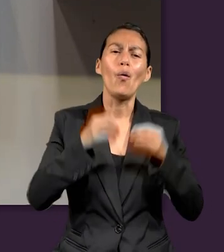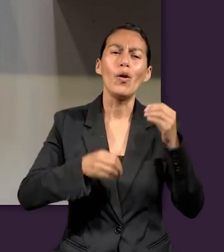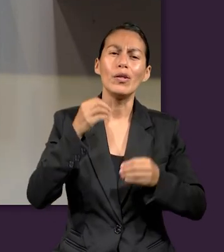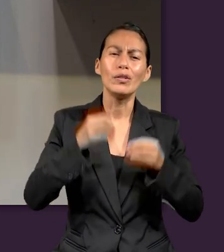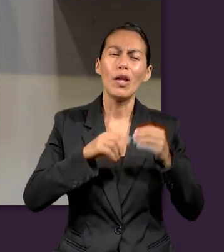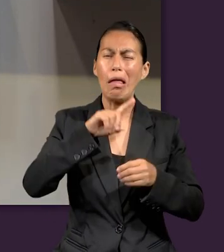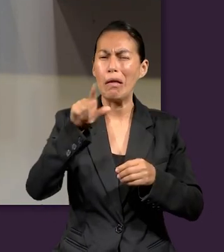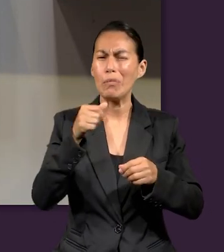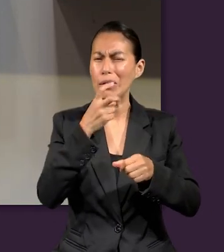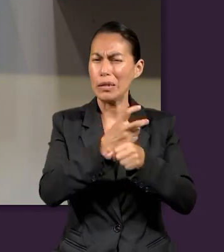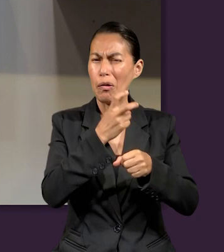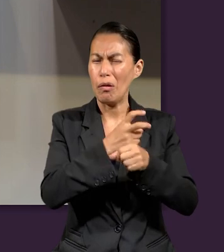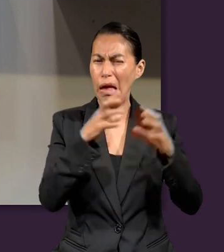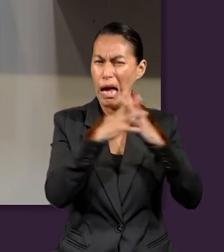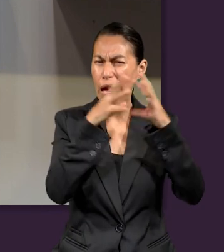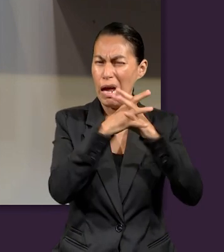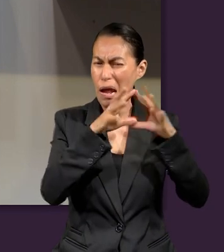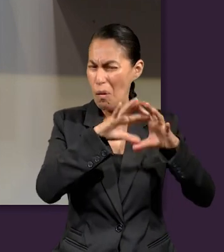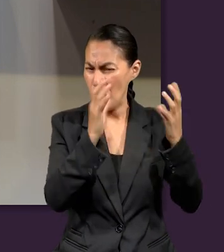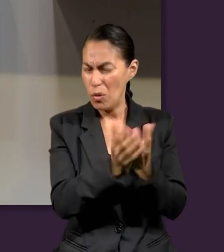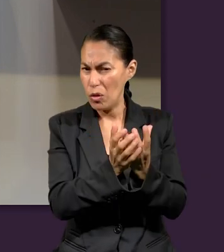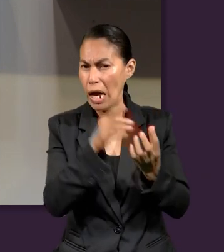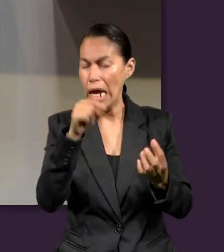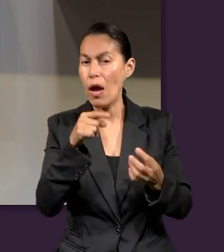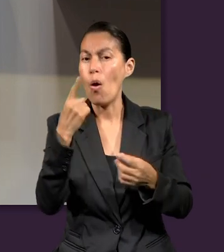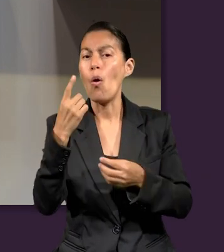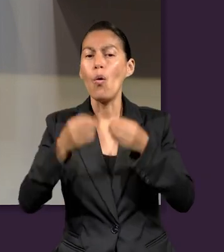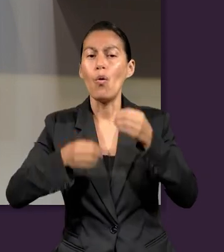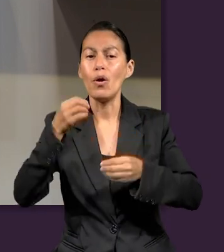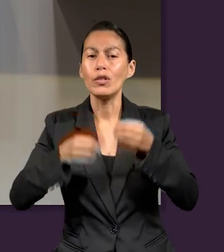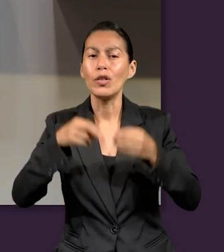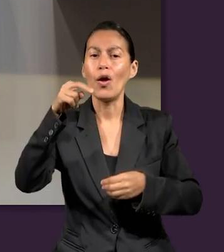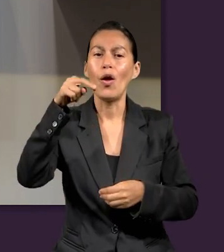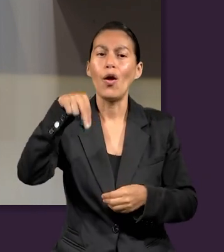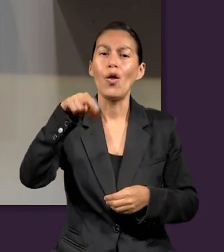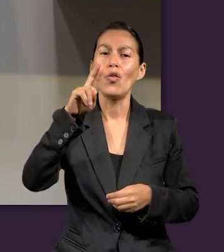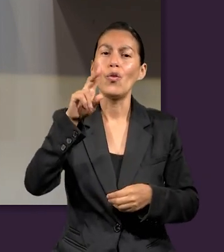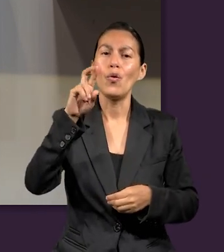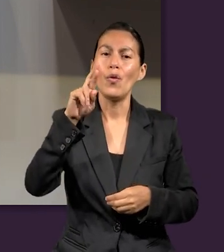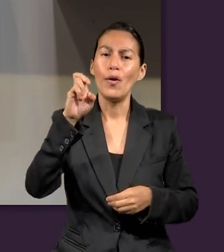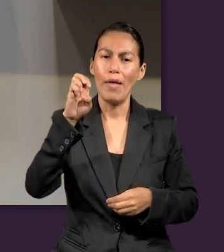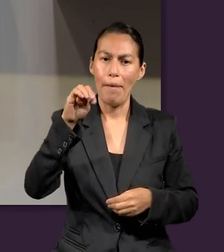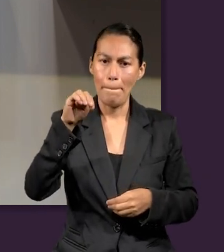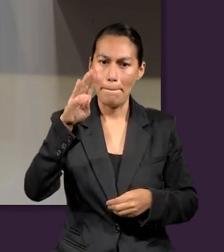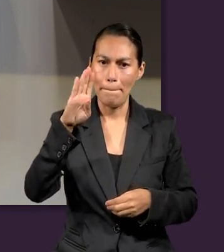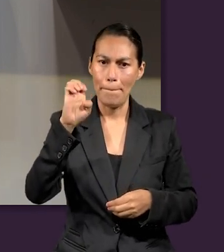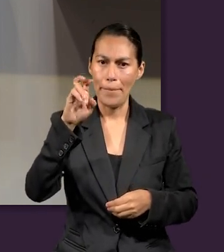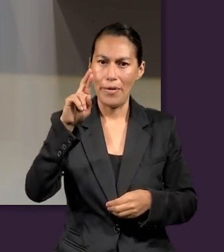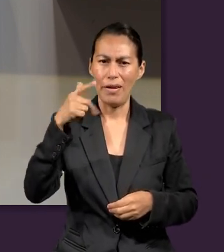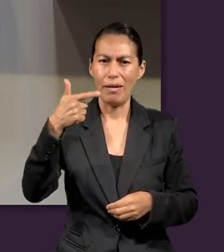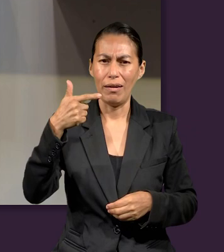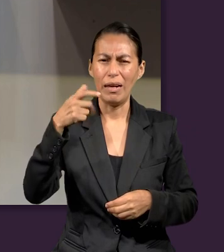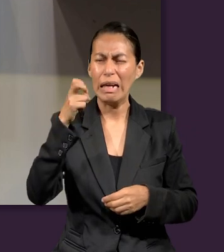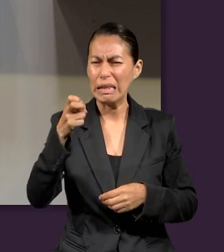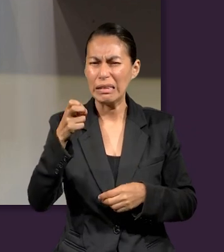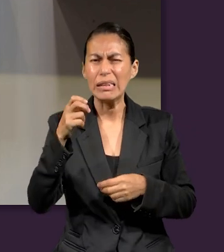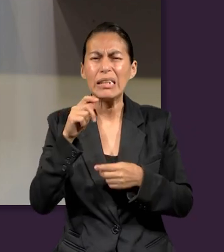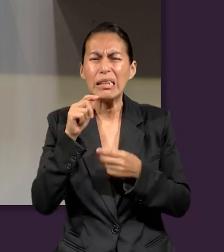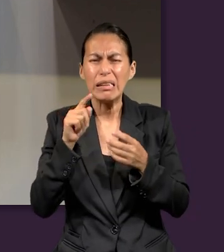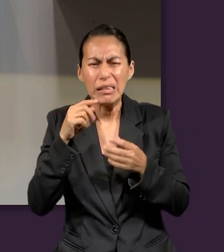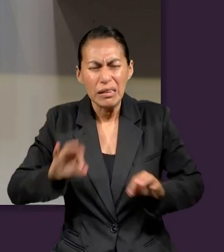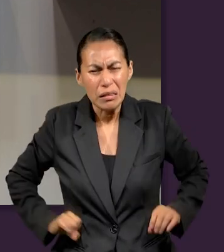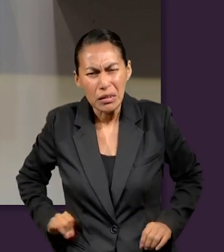Segunda Guerra Mundial que se llamó el juicio de Nuremberg. ¿Por qué fue tan interesante este juicio? Porque la gente solamente quería